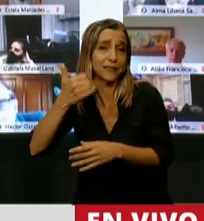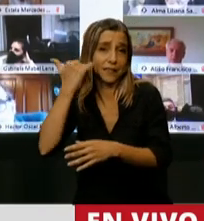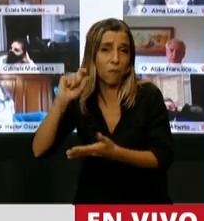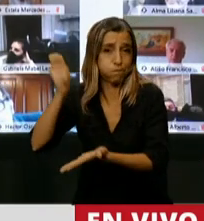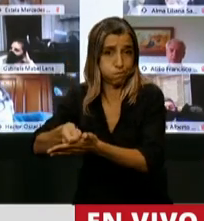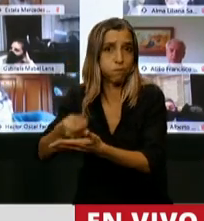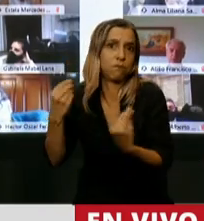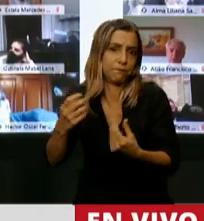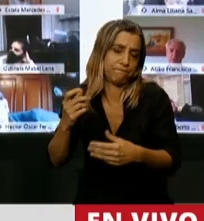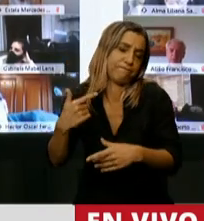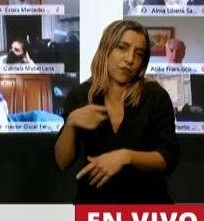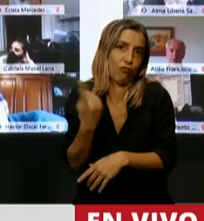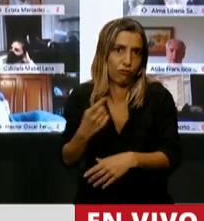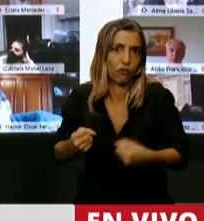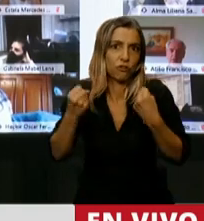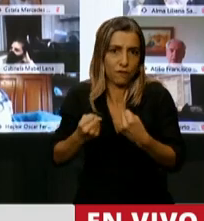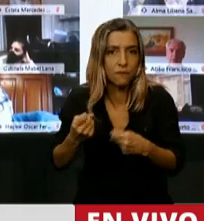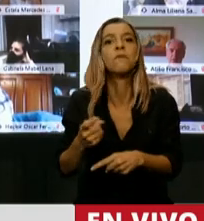sacrificio, las LELICS se van a pagar.